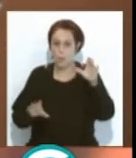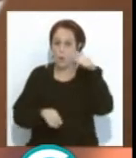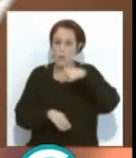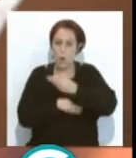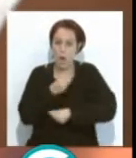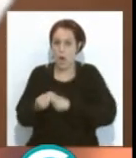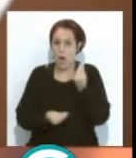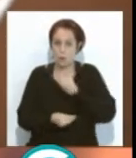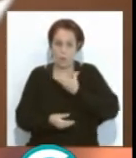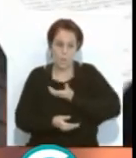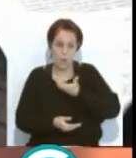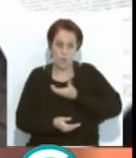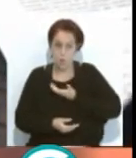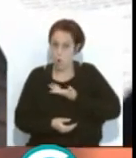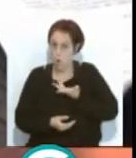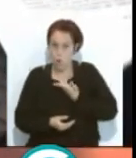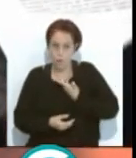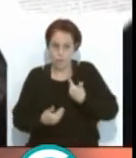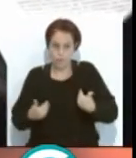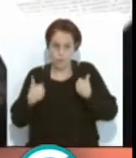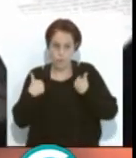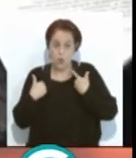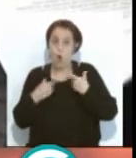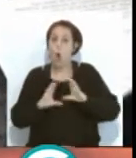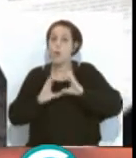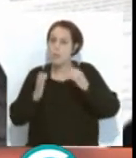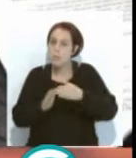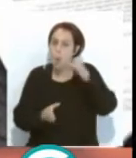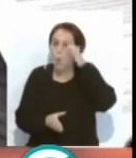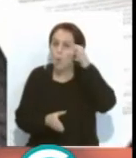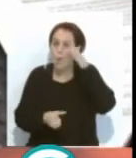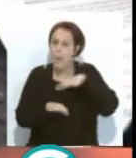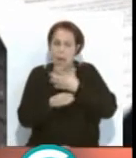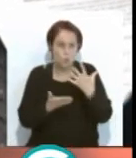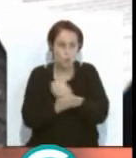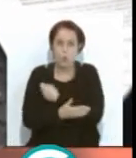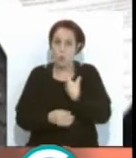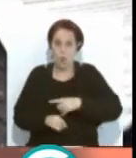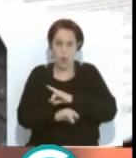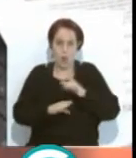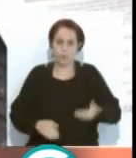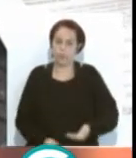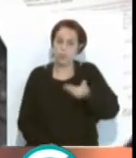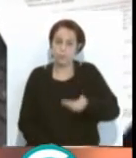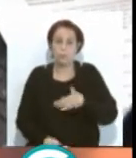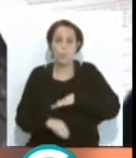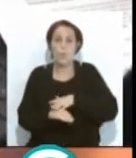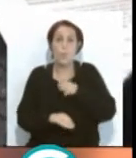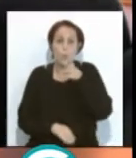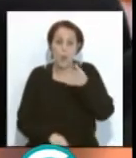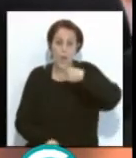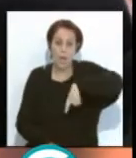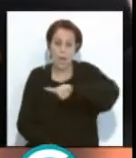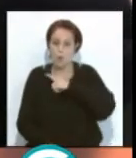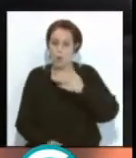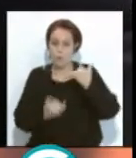haga con el ayuntamiento como base y oye, que los colectivos se les escuche para todos, que por supuesto son fundamentales también porque ellos son los que más